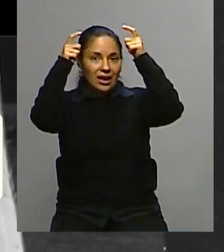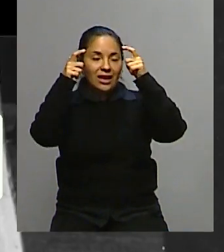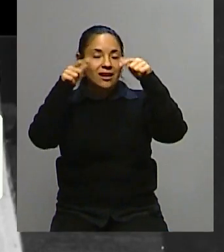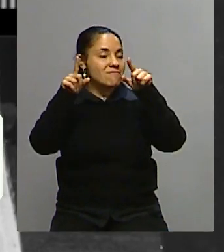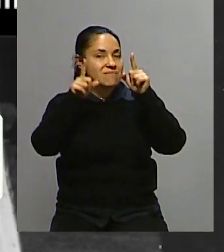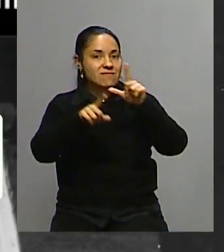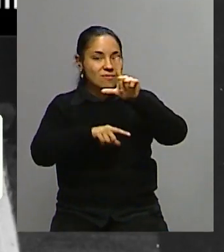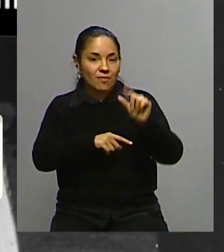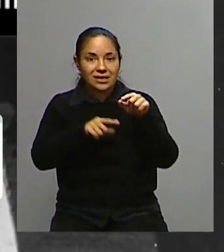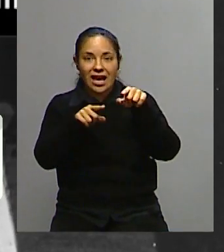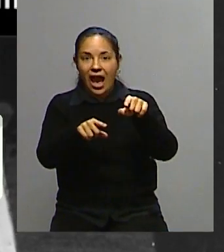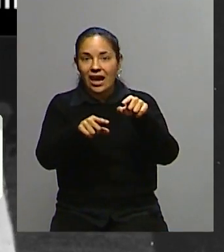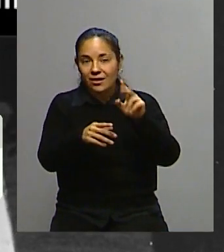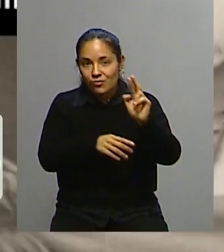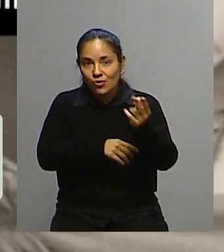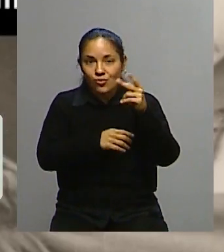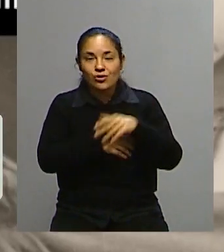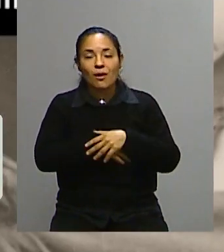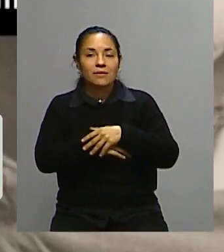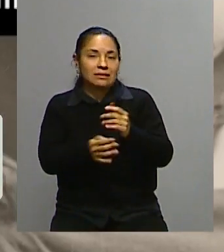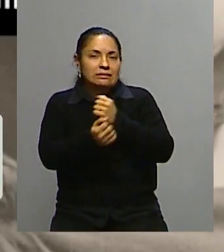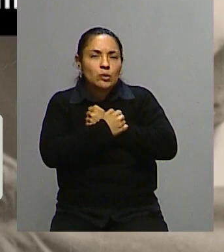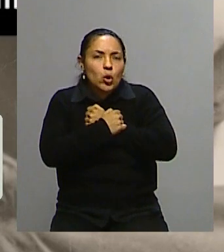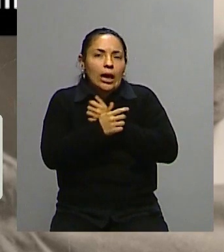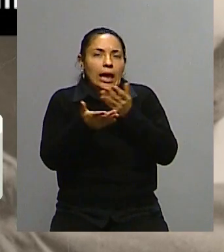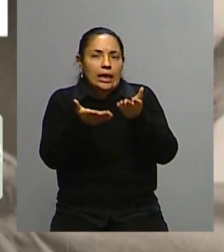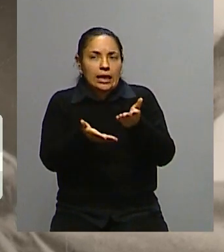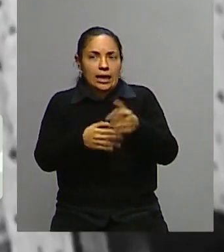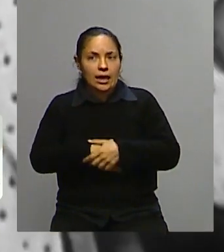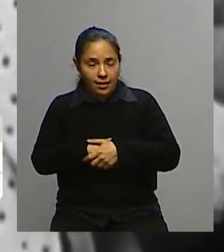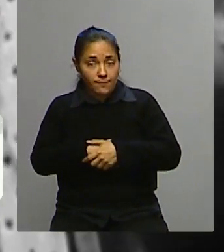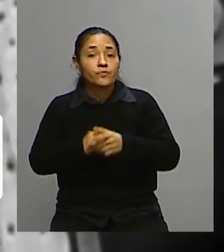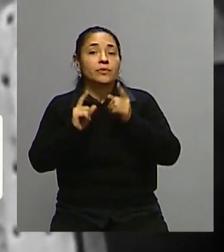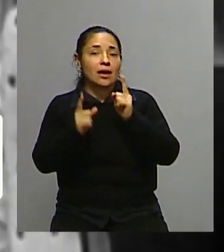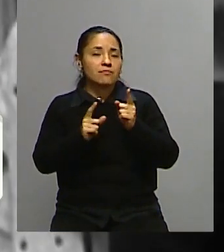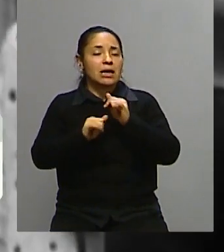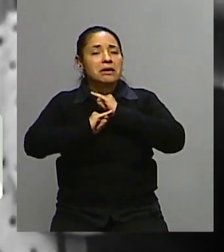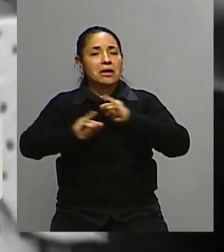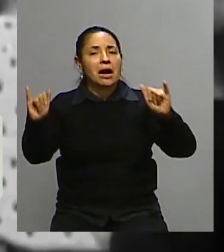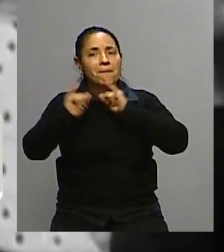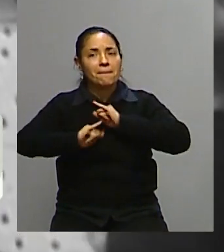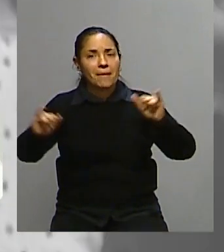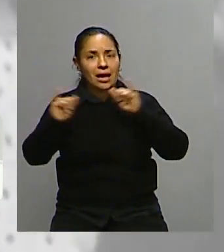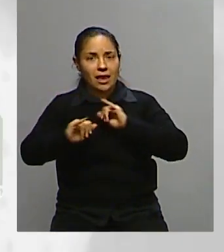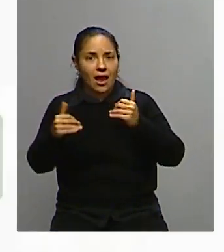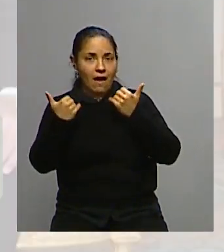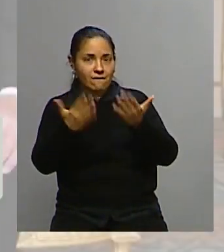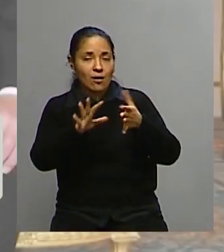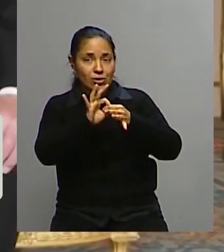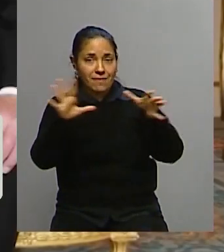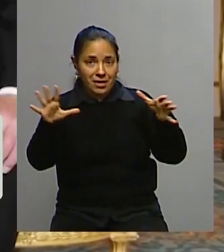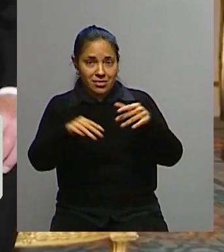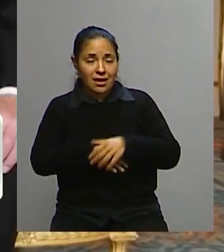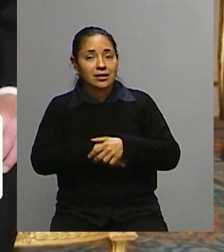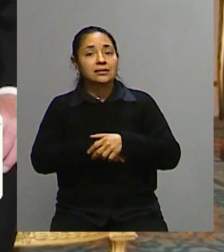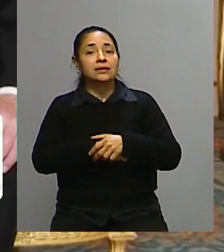muy querida en Escocia. Incluso, en toda la campaña a favor de la independencia